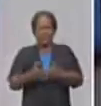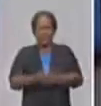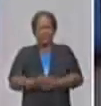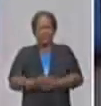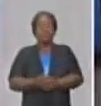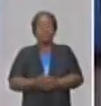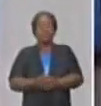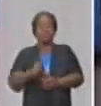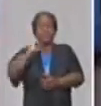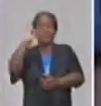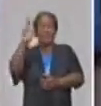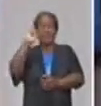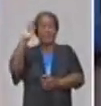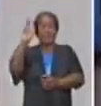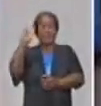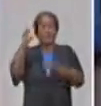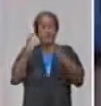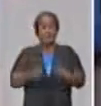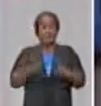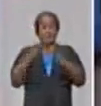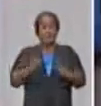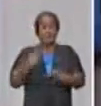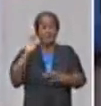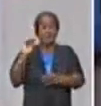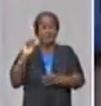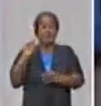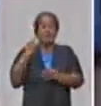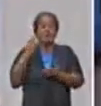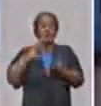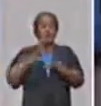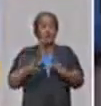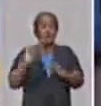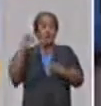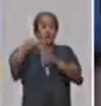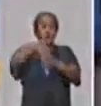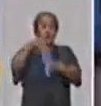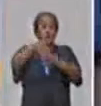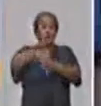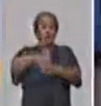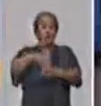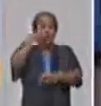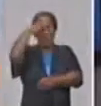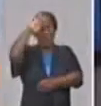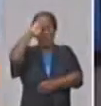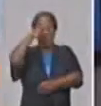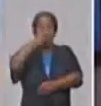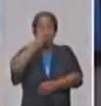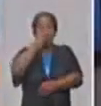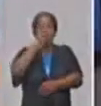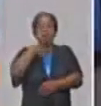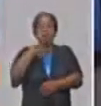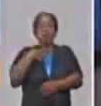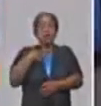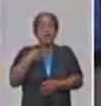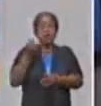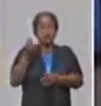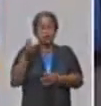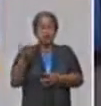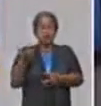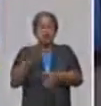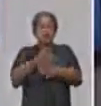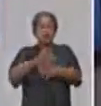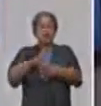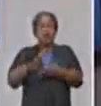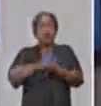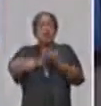Bueno, las exportaciones, siempre lo decimos, es la fuente genuina de ingresos que tiene el país. Nosotros podemos tener financiamiento por varias vías. Una es la vía de